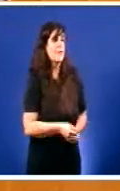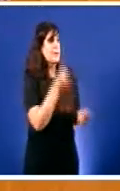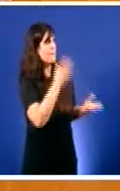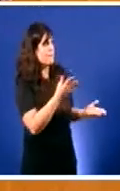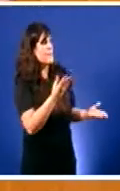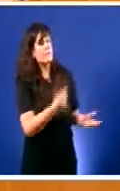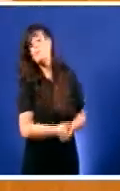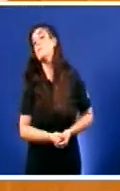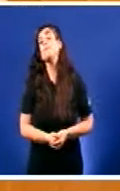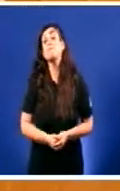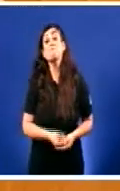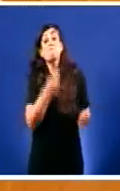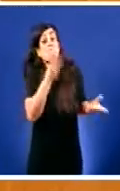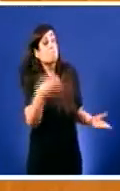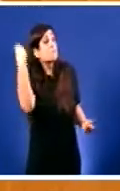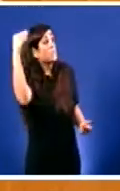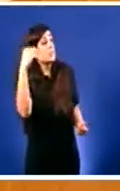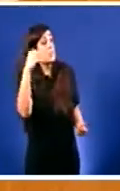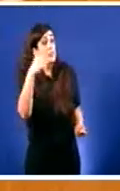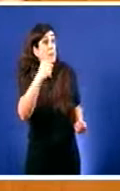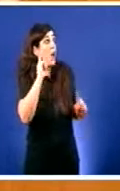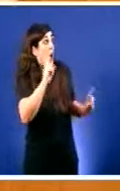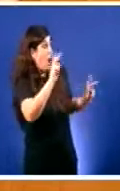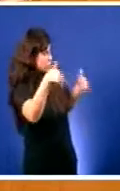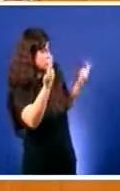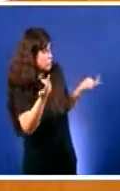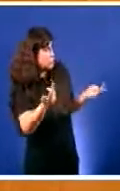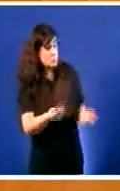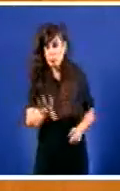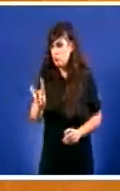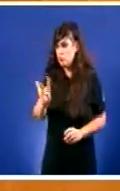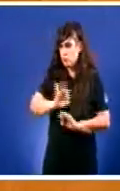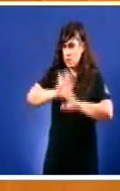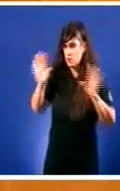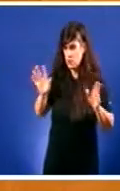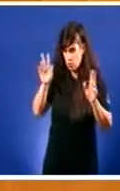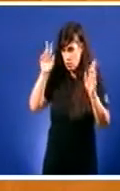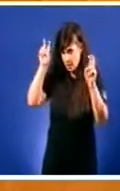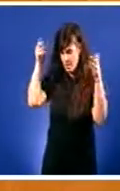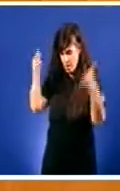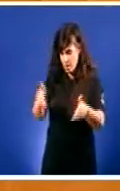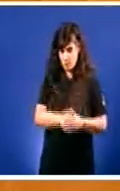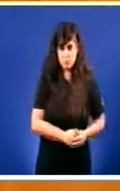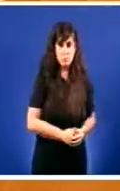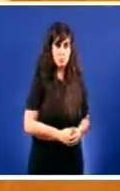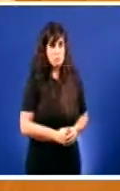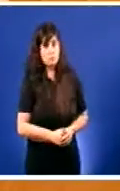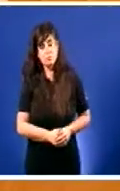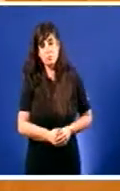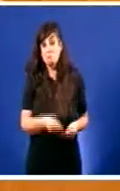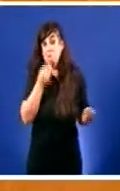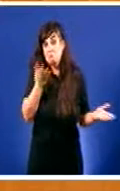Señor presidente Si podo falar Si, si podes falar, como non Verá a cuestión Ben, eu entendo que